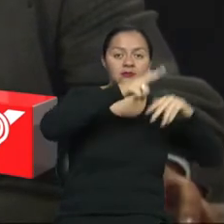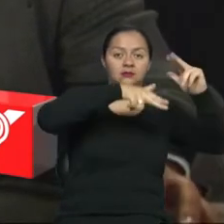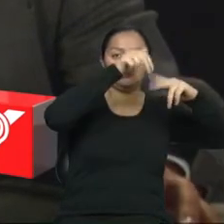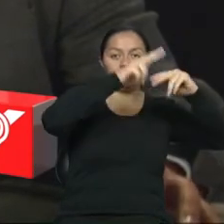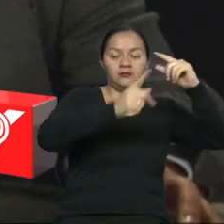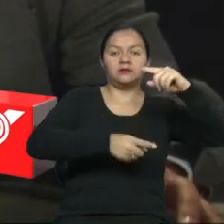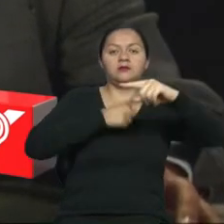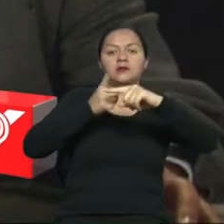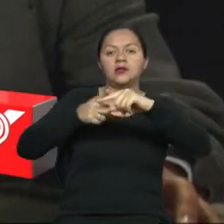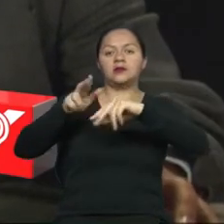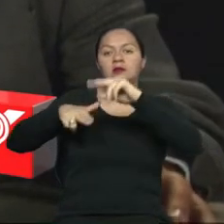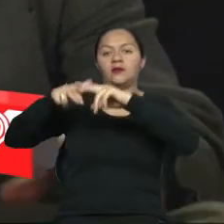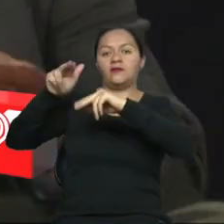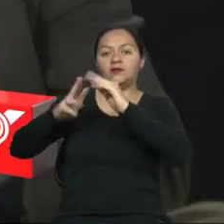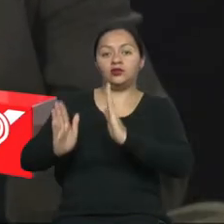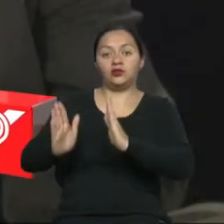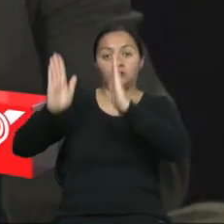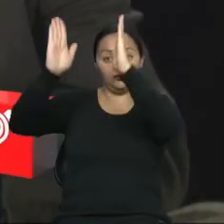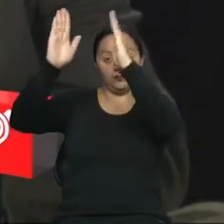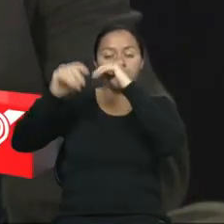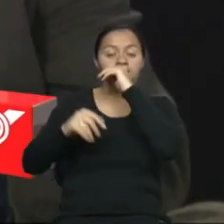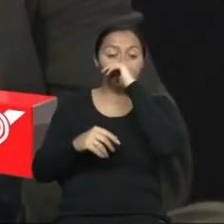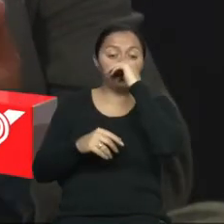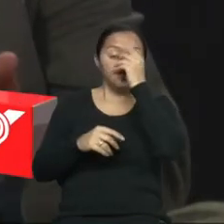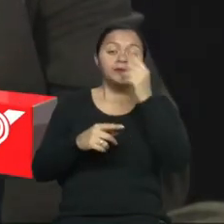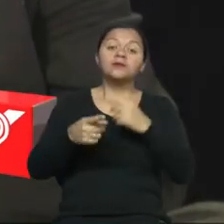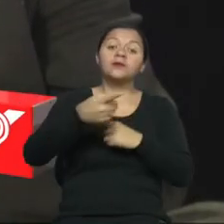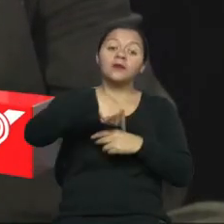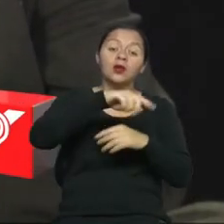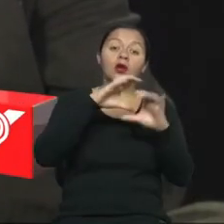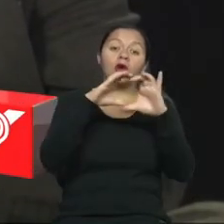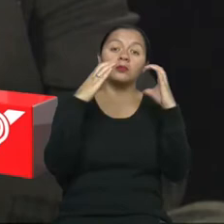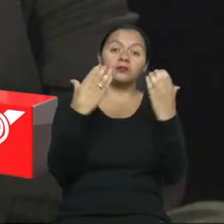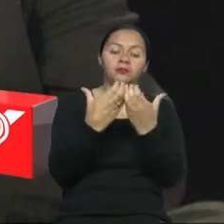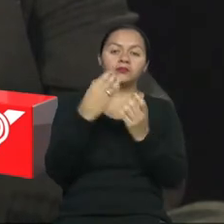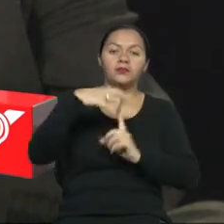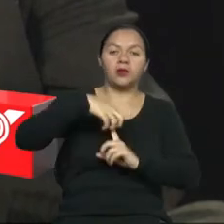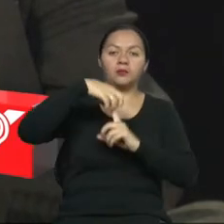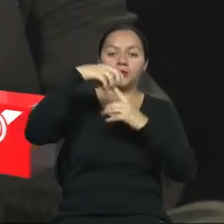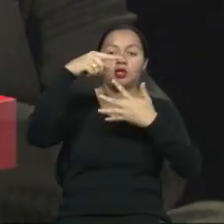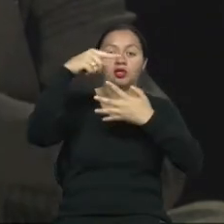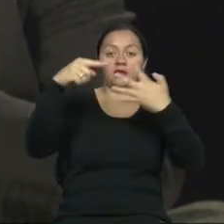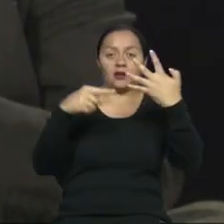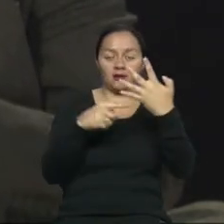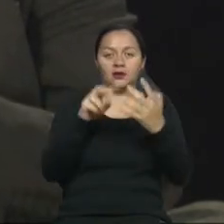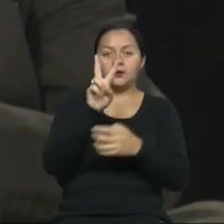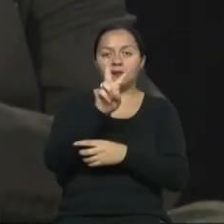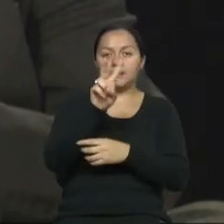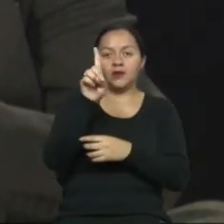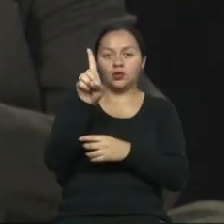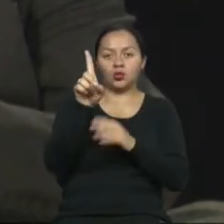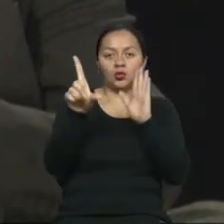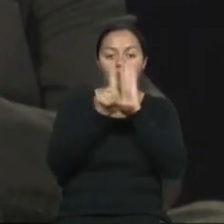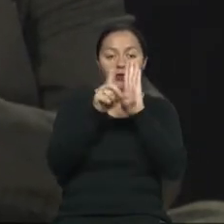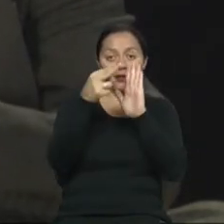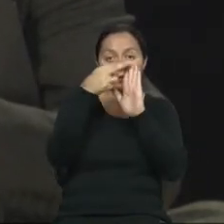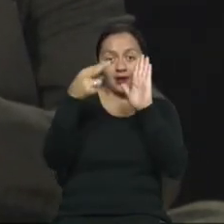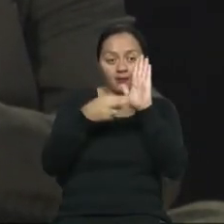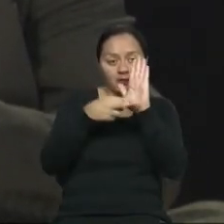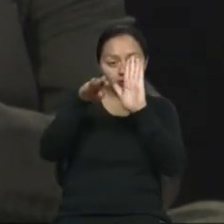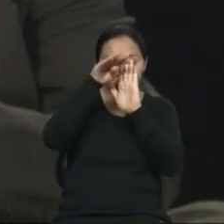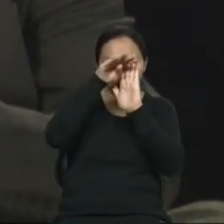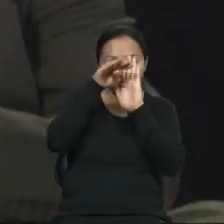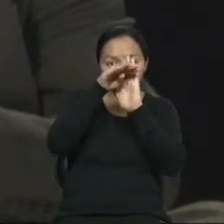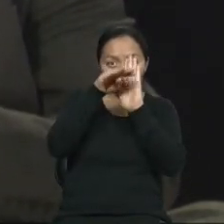edificaciones y obras de ingeniería civil. Estos comités han priorizado las 21 normas técnicas que en ese momento